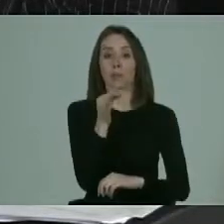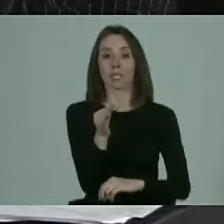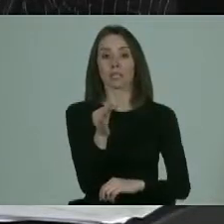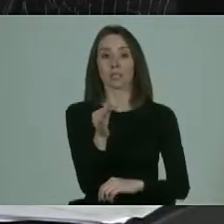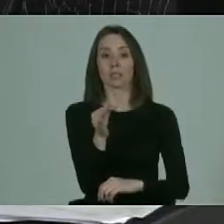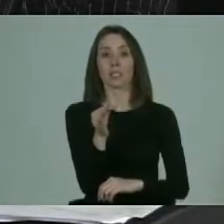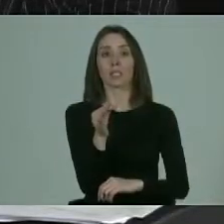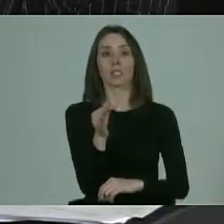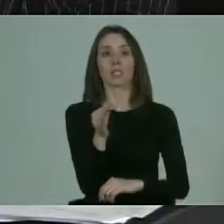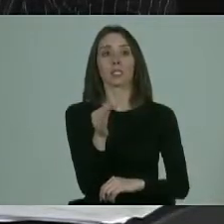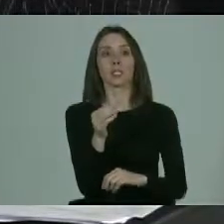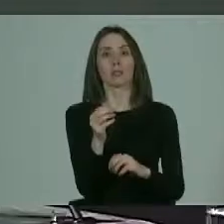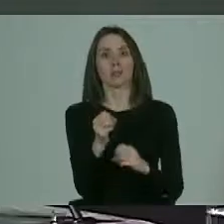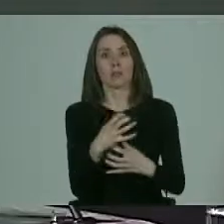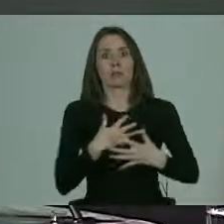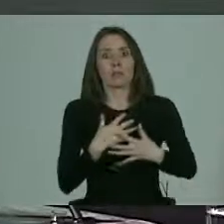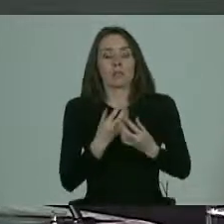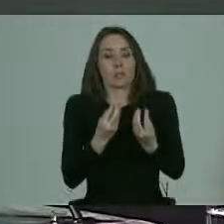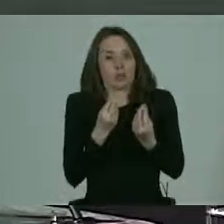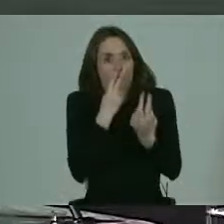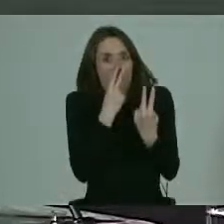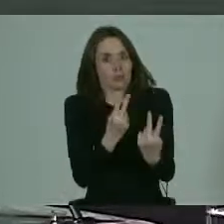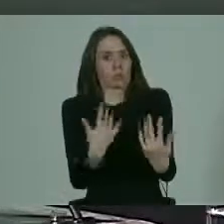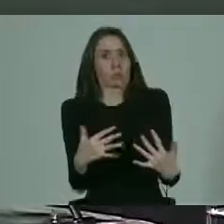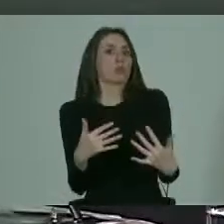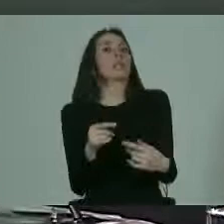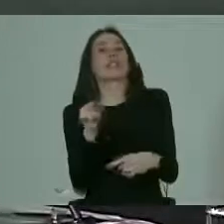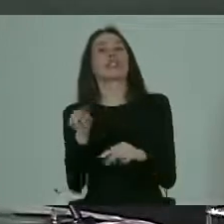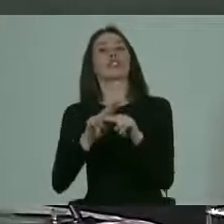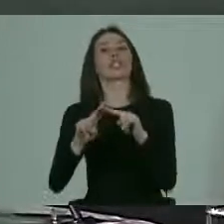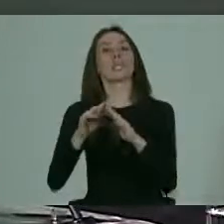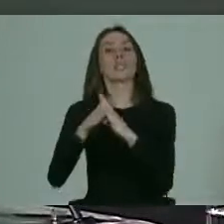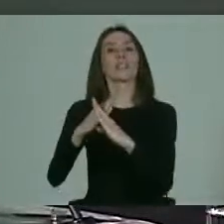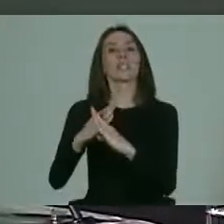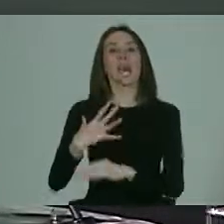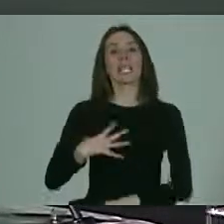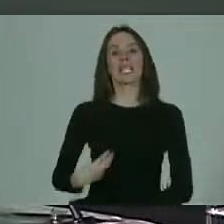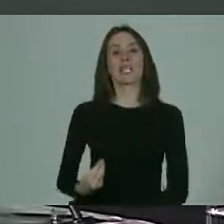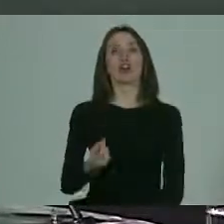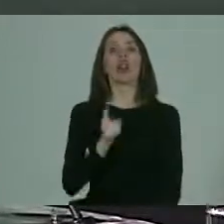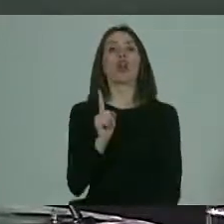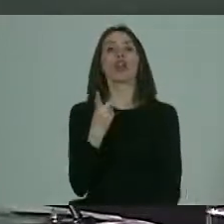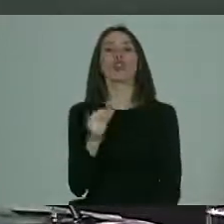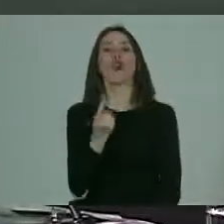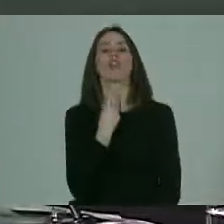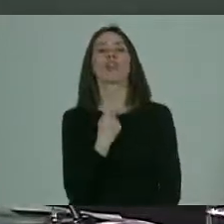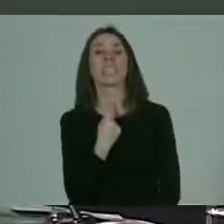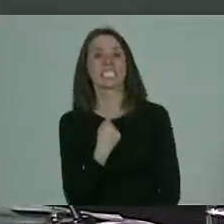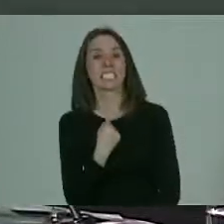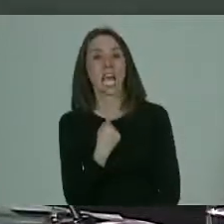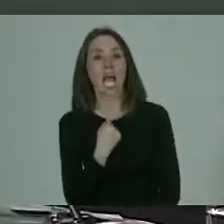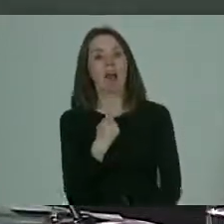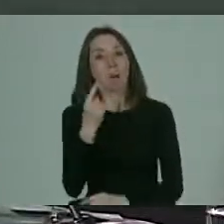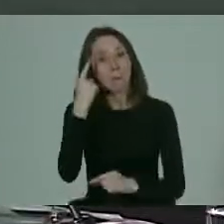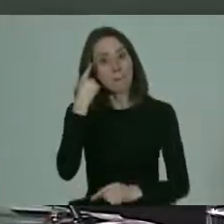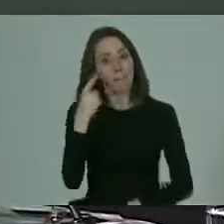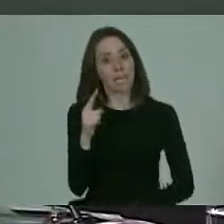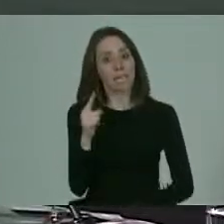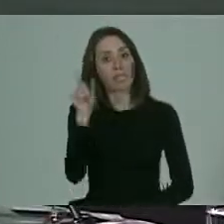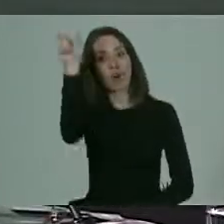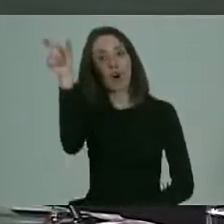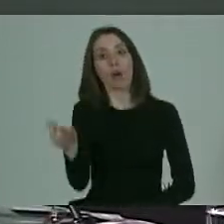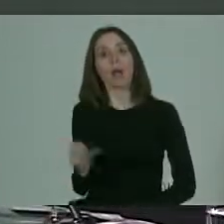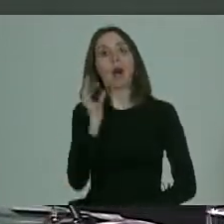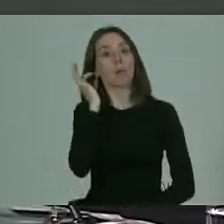un asunto que es bien tenebroso. Se dice, esto se hace para evitar hijos no deseados, pero a veces deja, particularmente a la